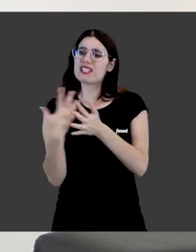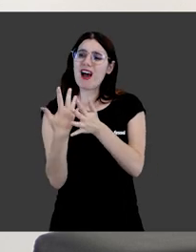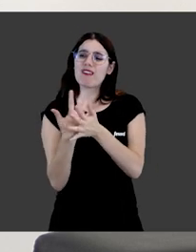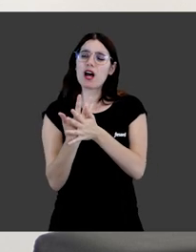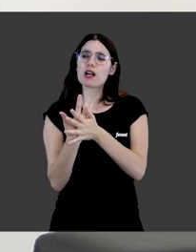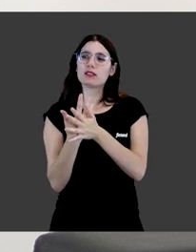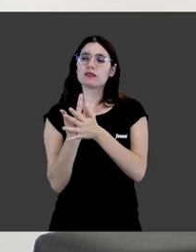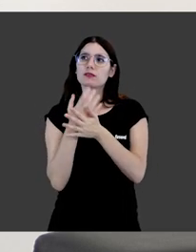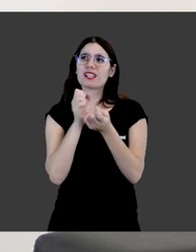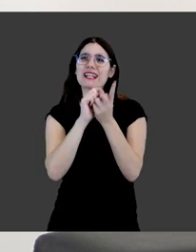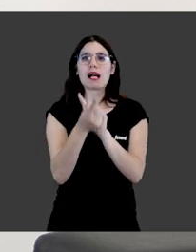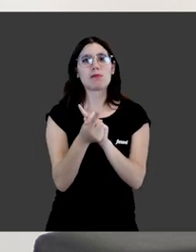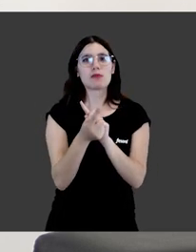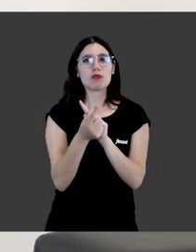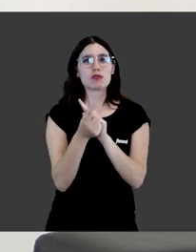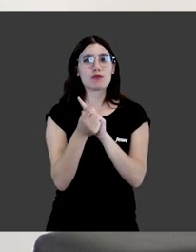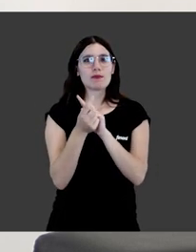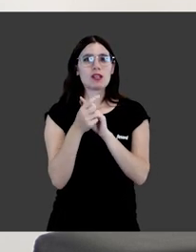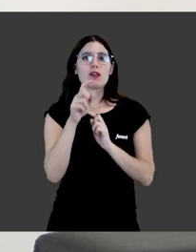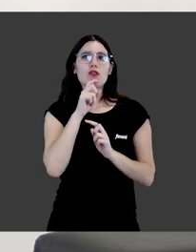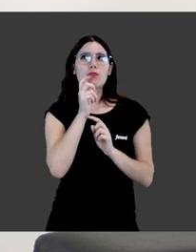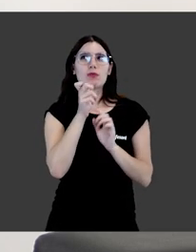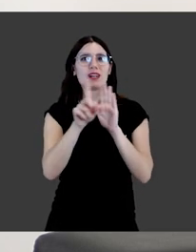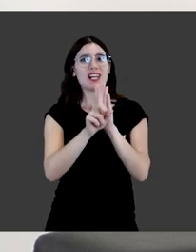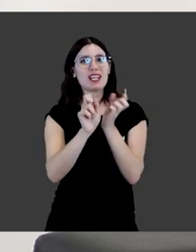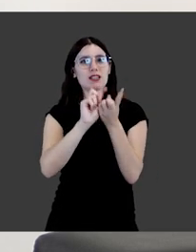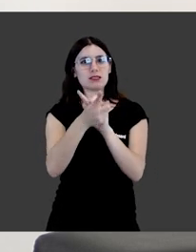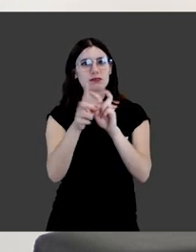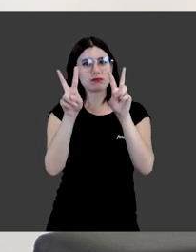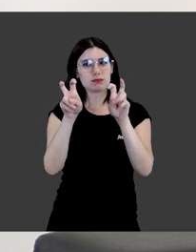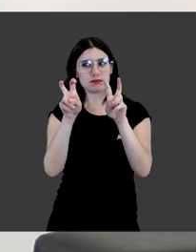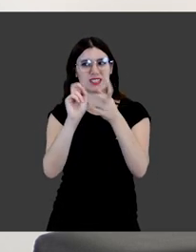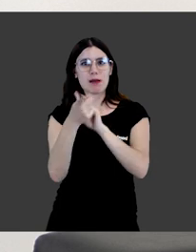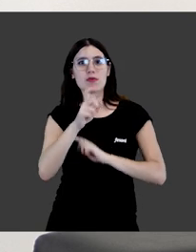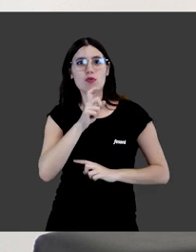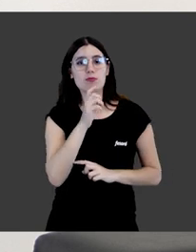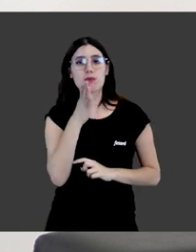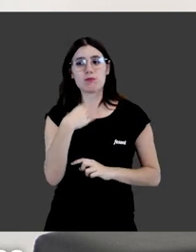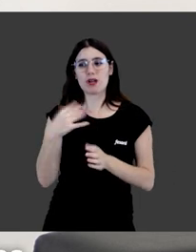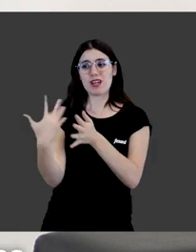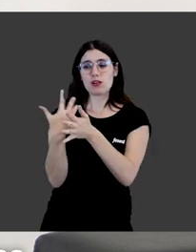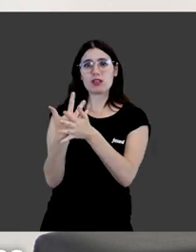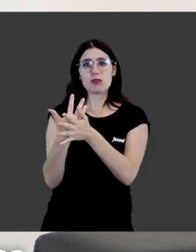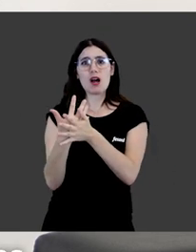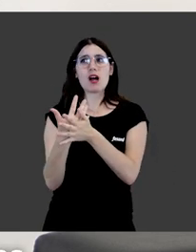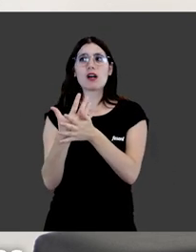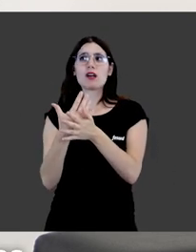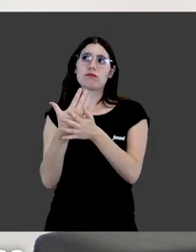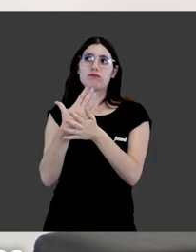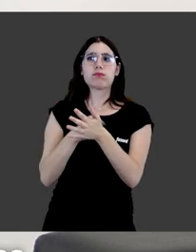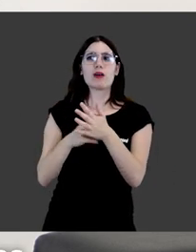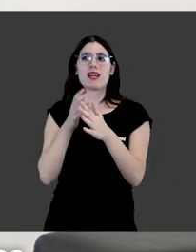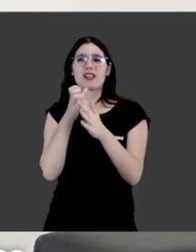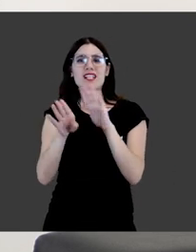¿Podrías hablarnos de qué cambios, pese a todo, ha supuesto en estos ámbitos la nueva normativa? Si puede seguir hablándose de